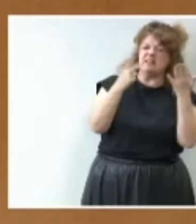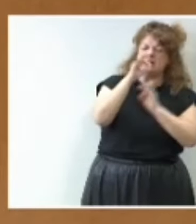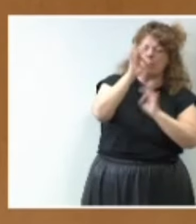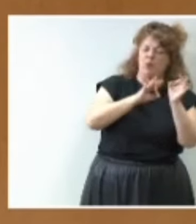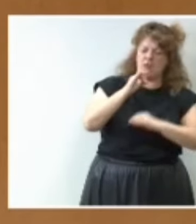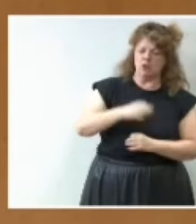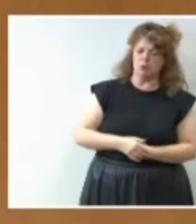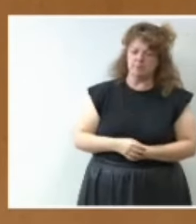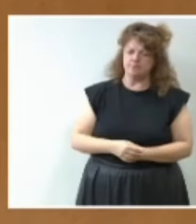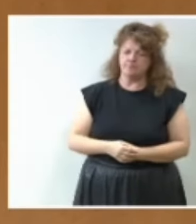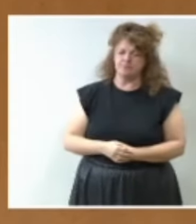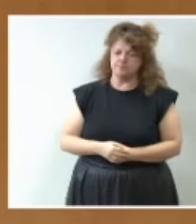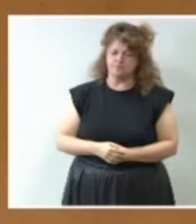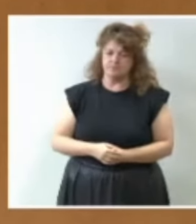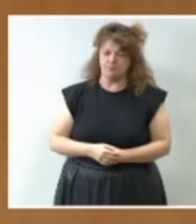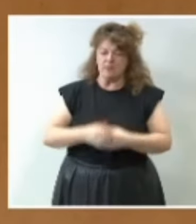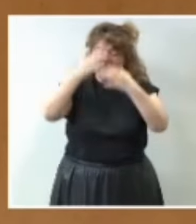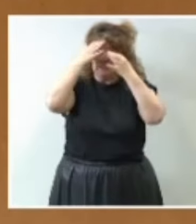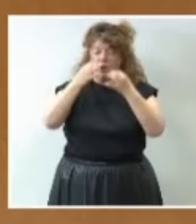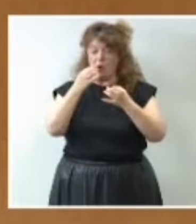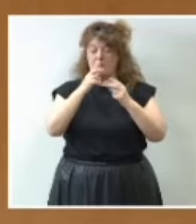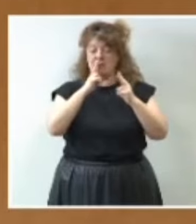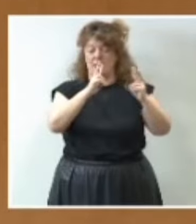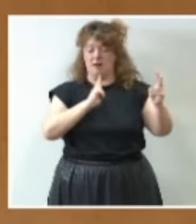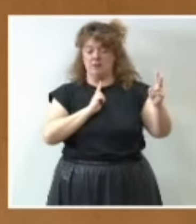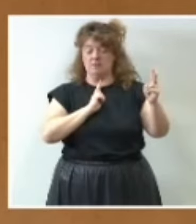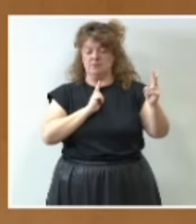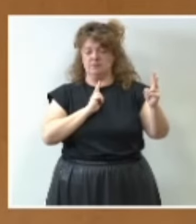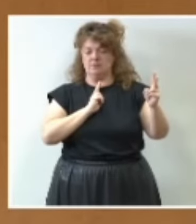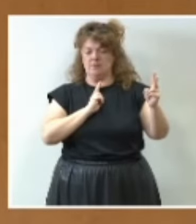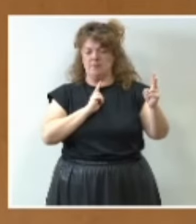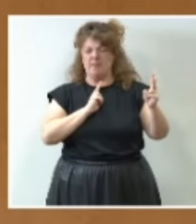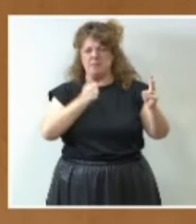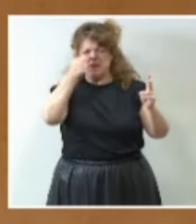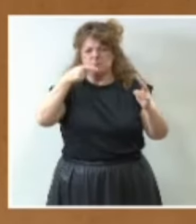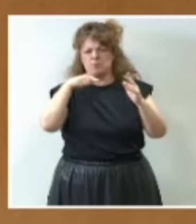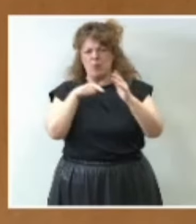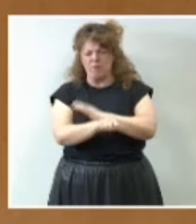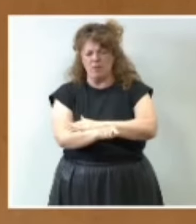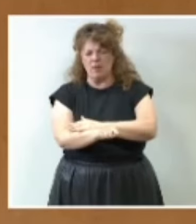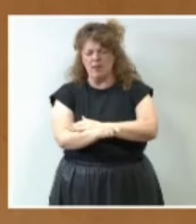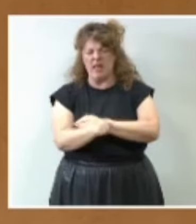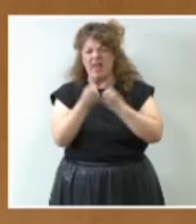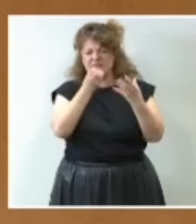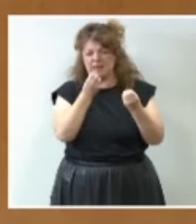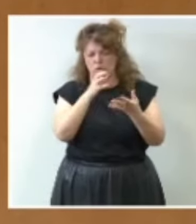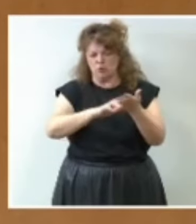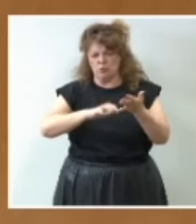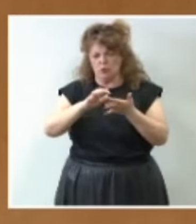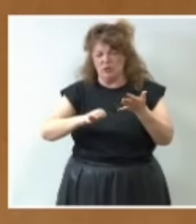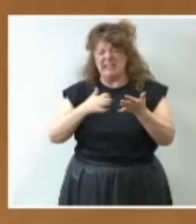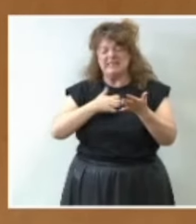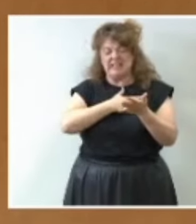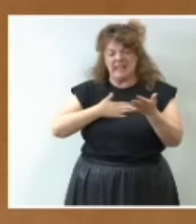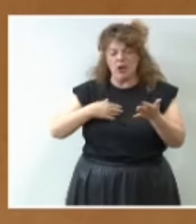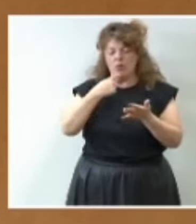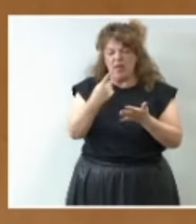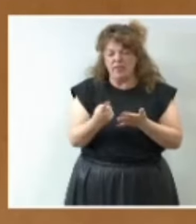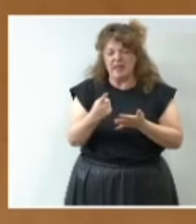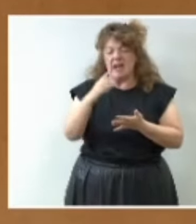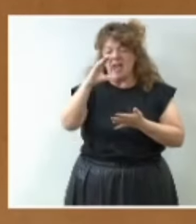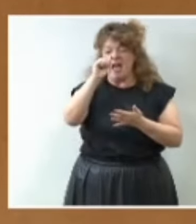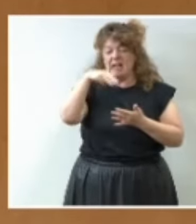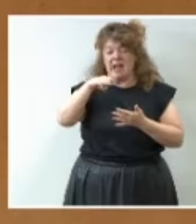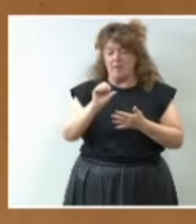seguramente en la réplica habrá lugar para profundizar un poco más en estos datos pero sí quiero decirle señor Camps